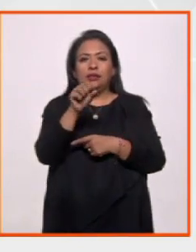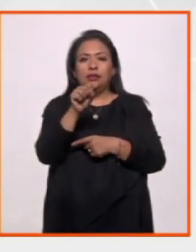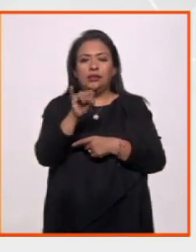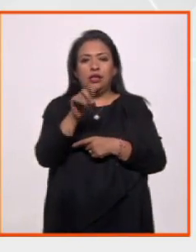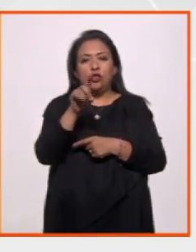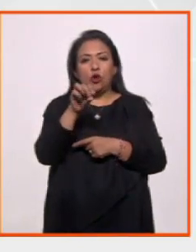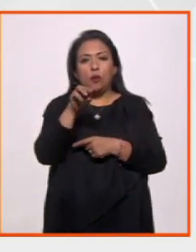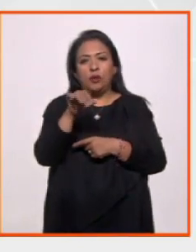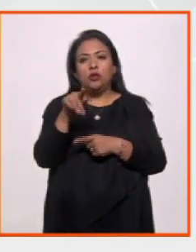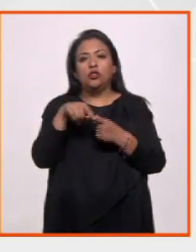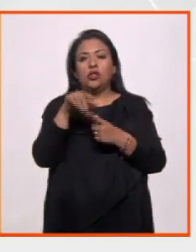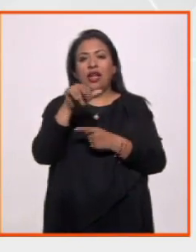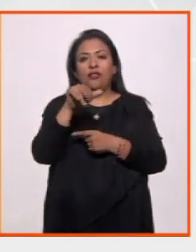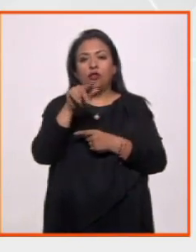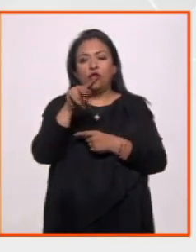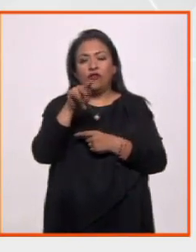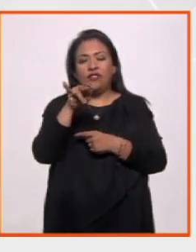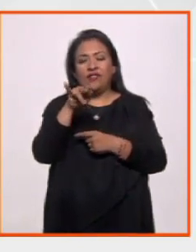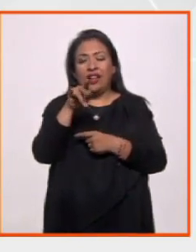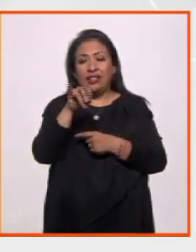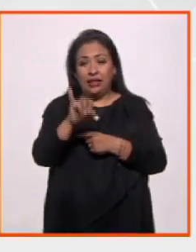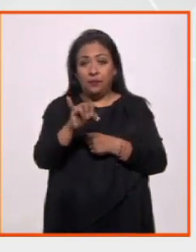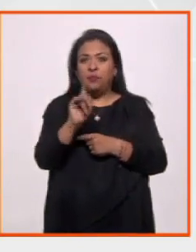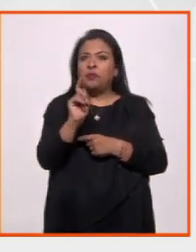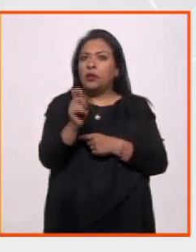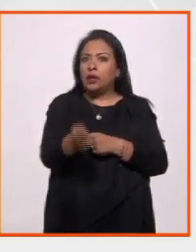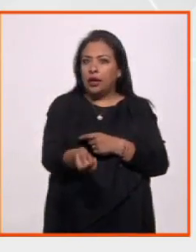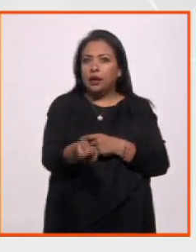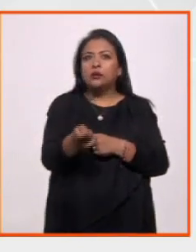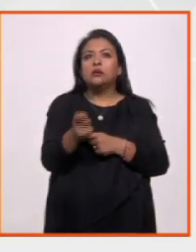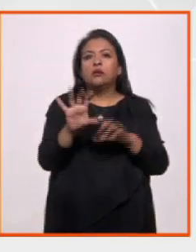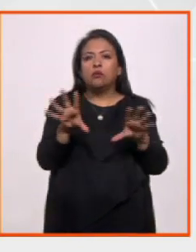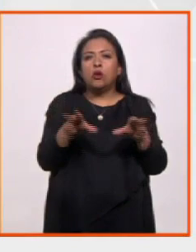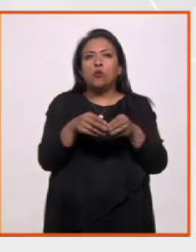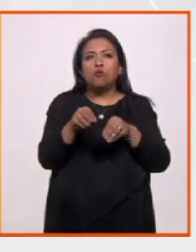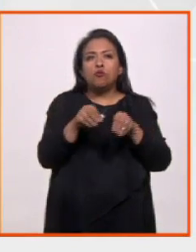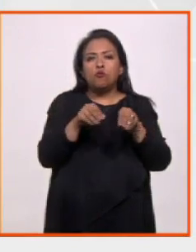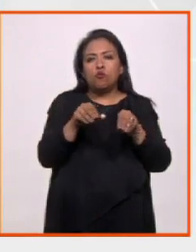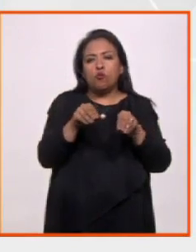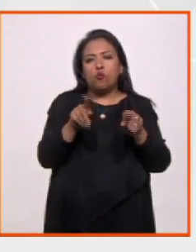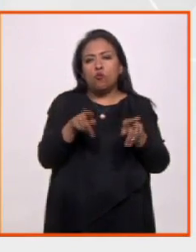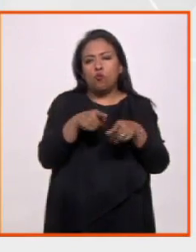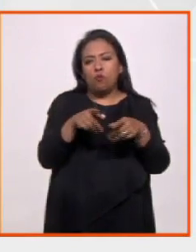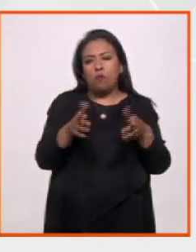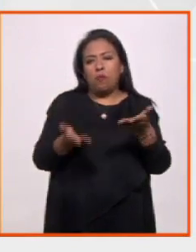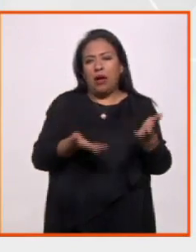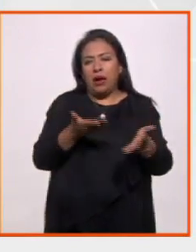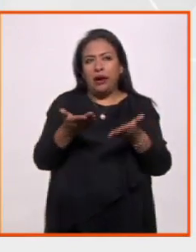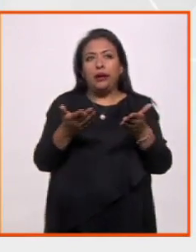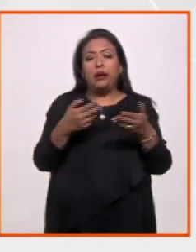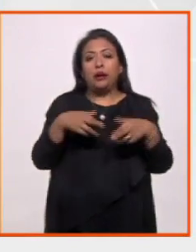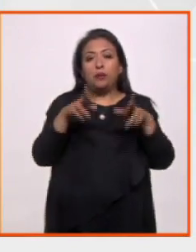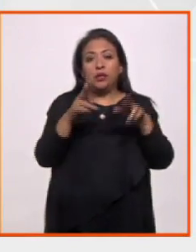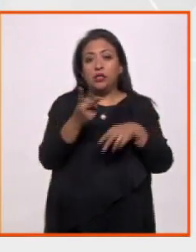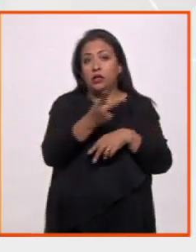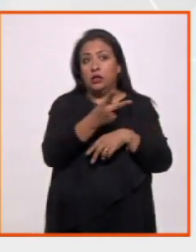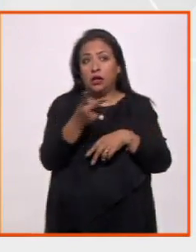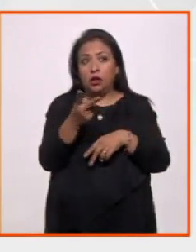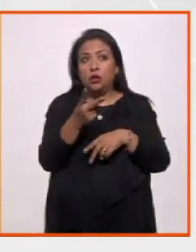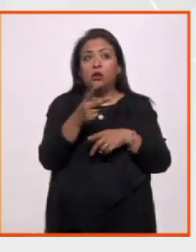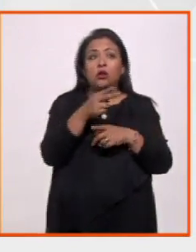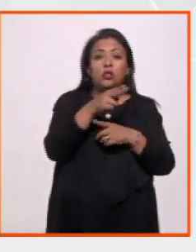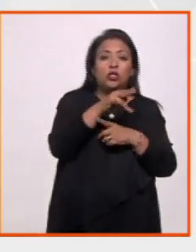nada más y nada menos, de Antonio Vivaldi. Es de Vivaldi. Esto quiere decir que la obra coreográfica está representada con las dos piezas,